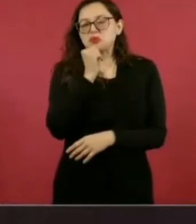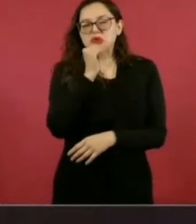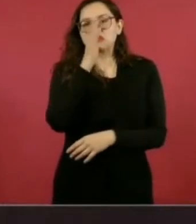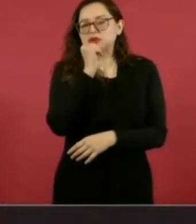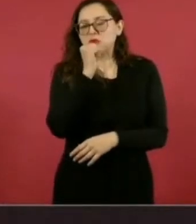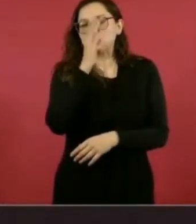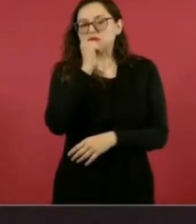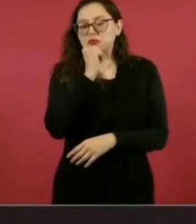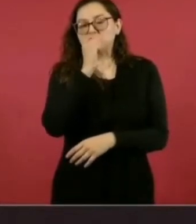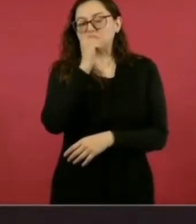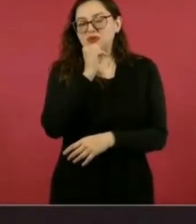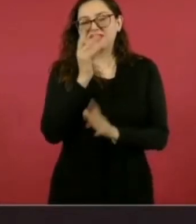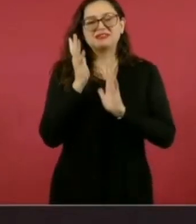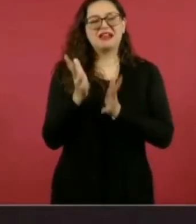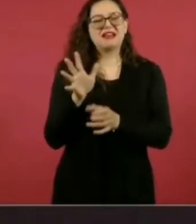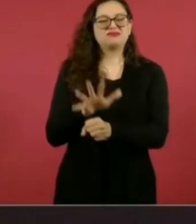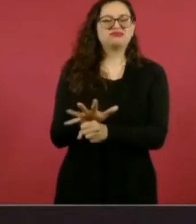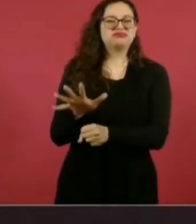bastante,